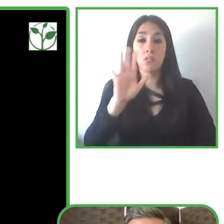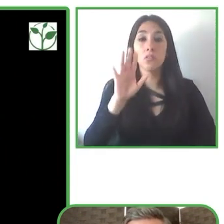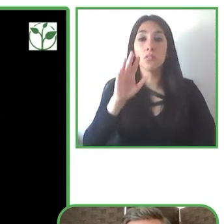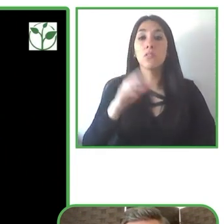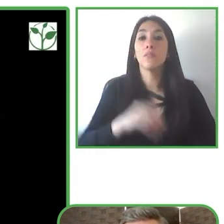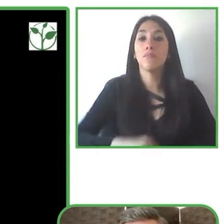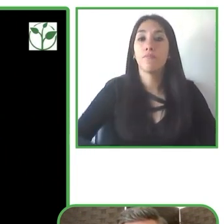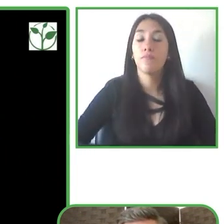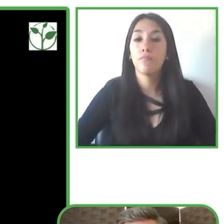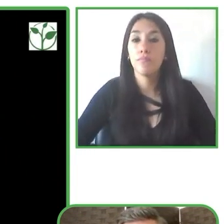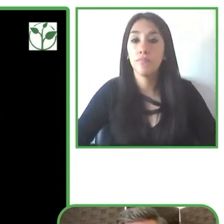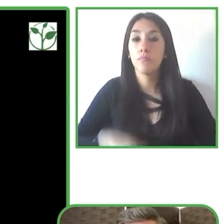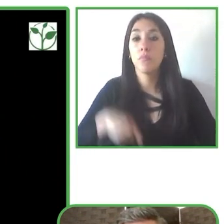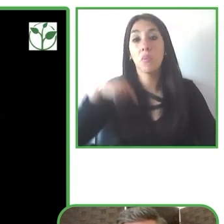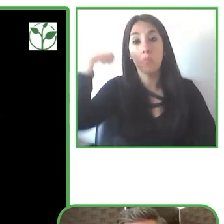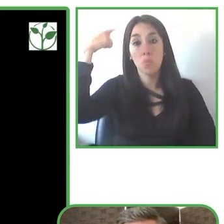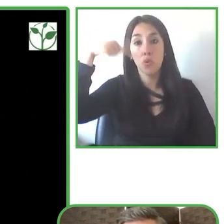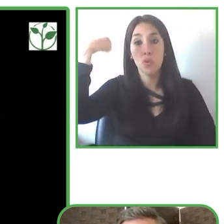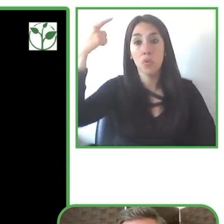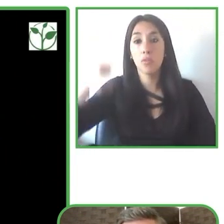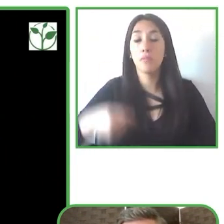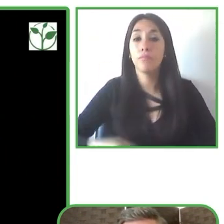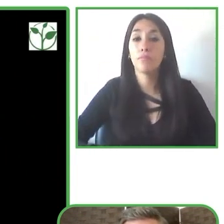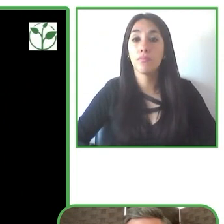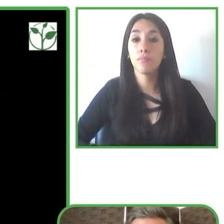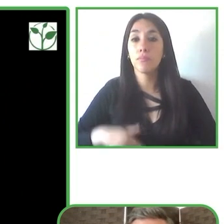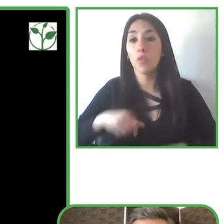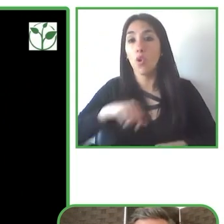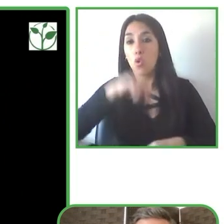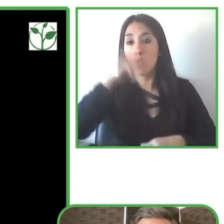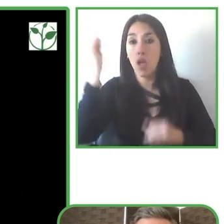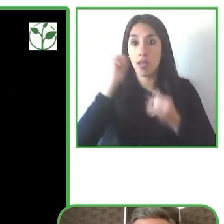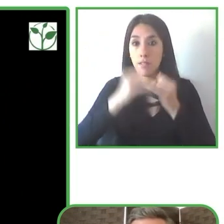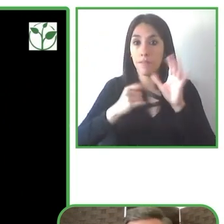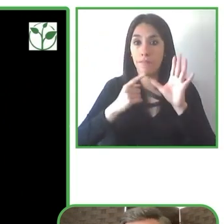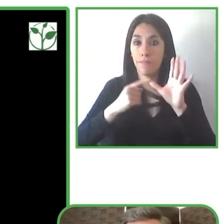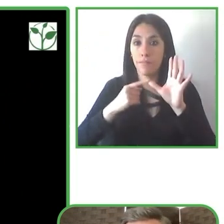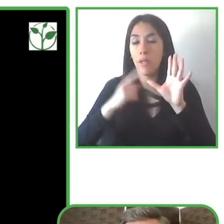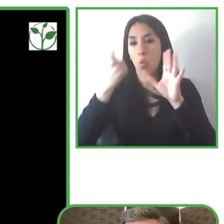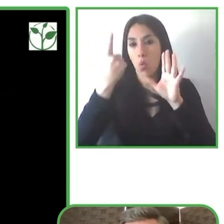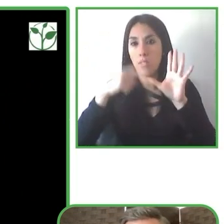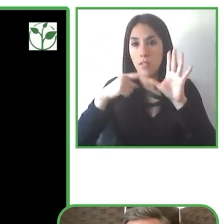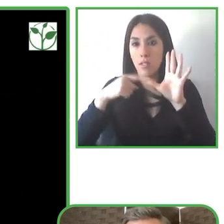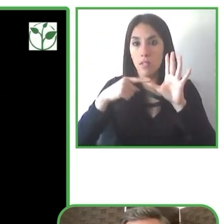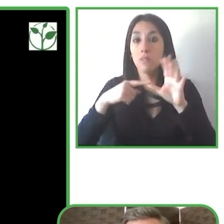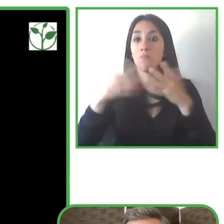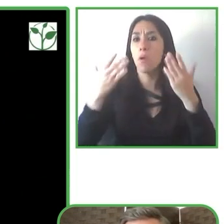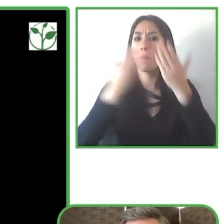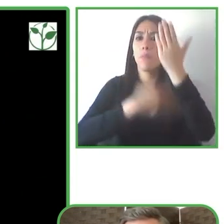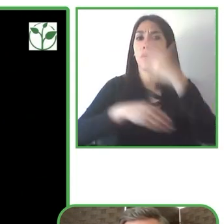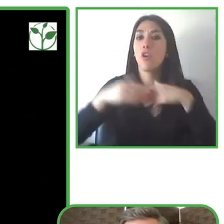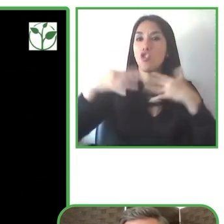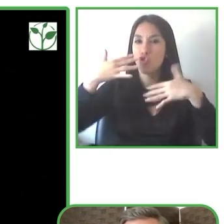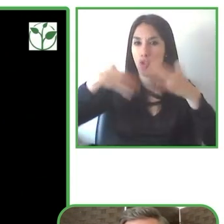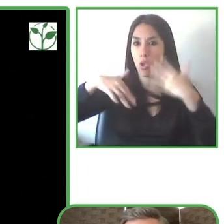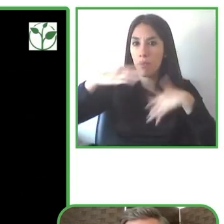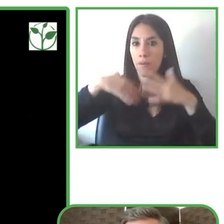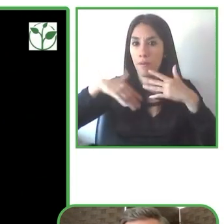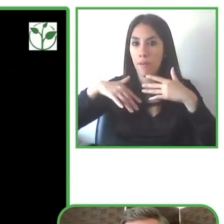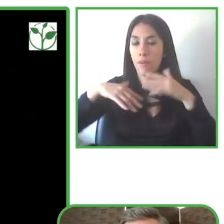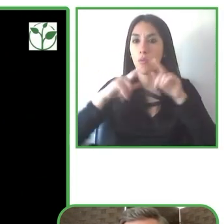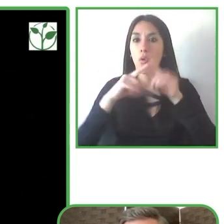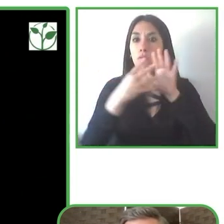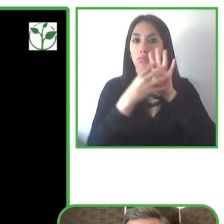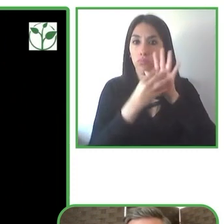discapacidad figura en toda la representación externa de ese negocio puede ser en relaciones